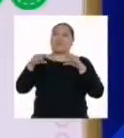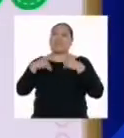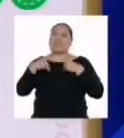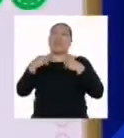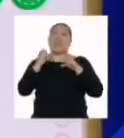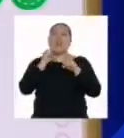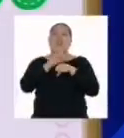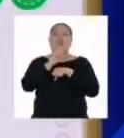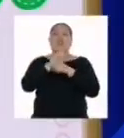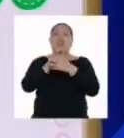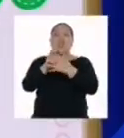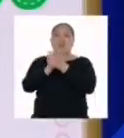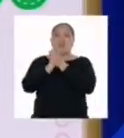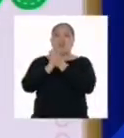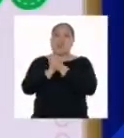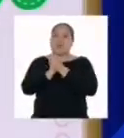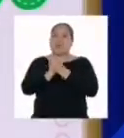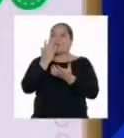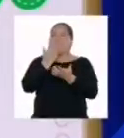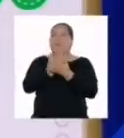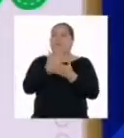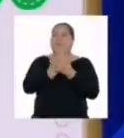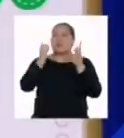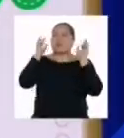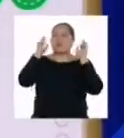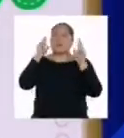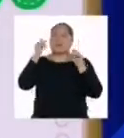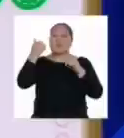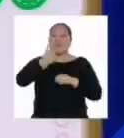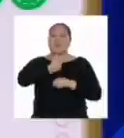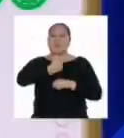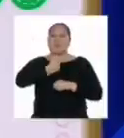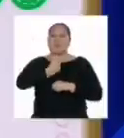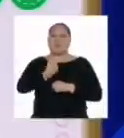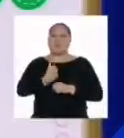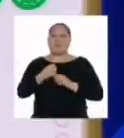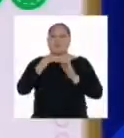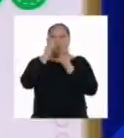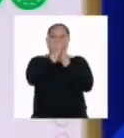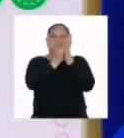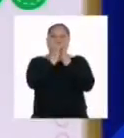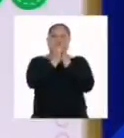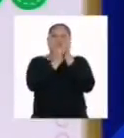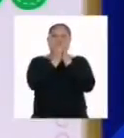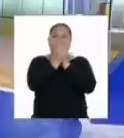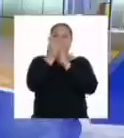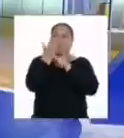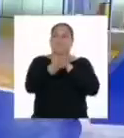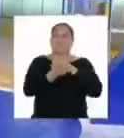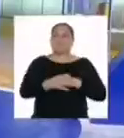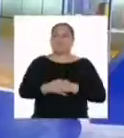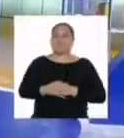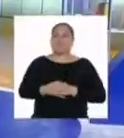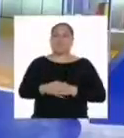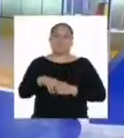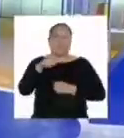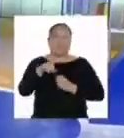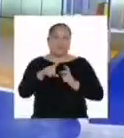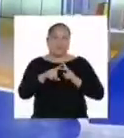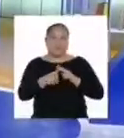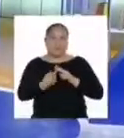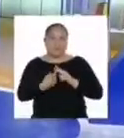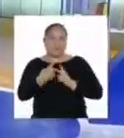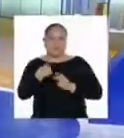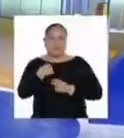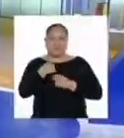amigos y amigas y decidí probar suerte con mi propio canal de YouTube. Al inicio